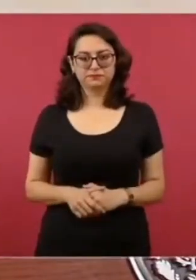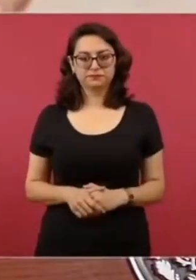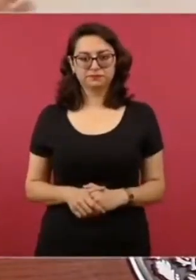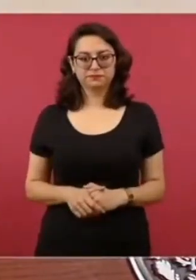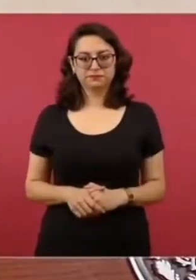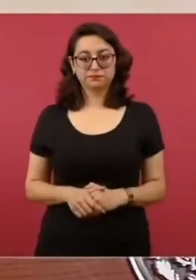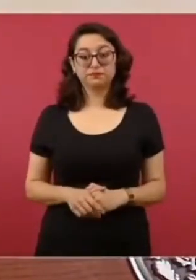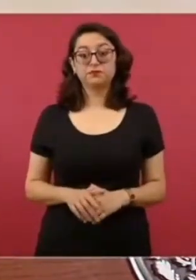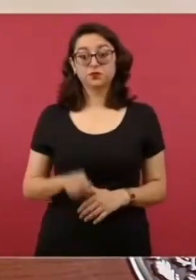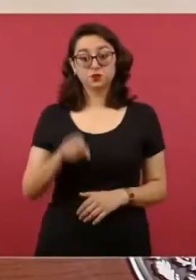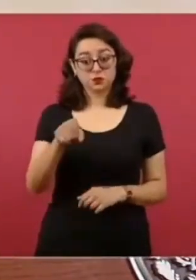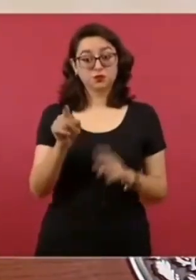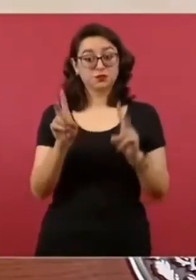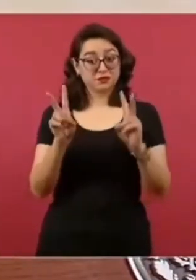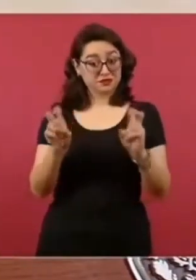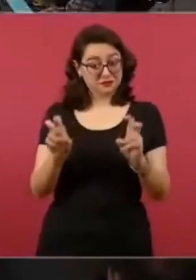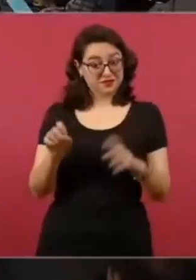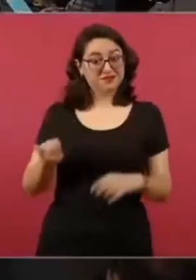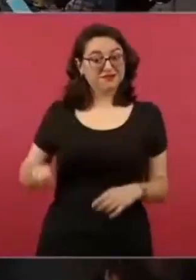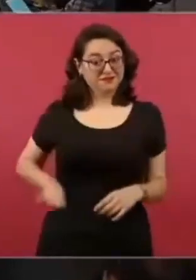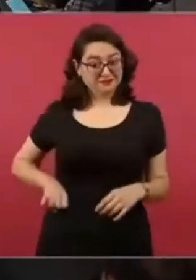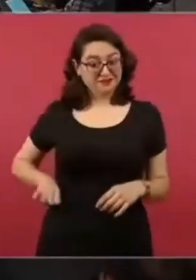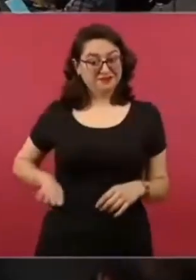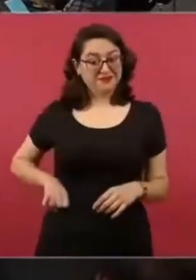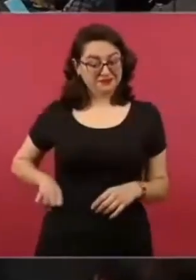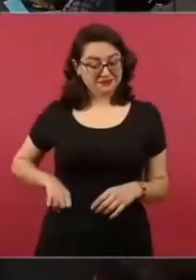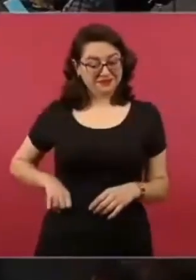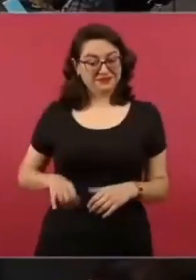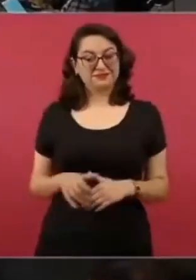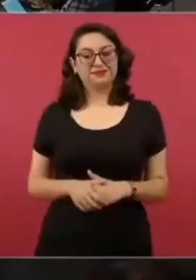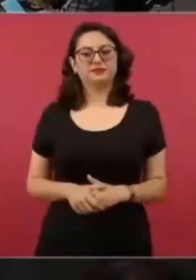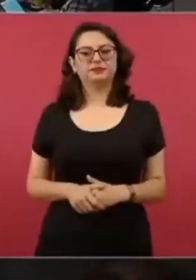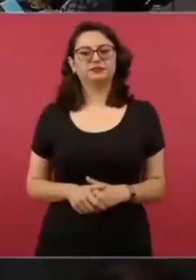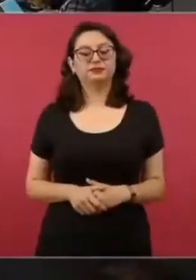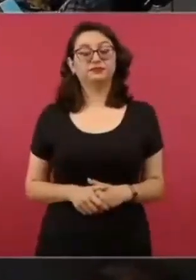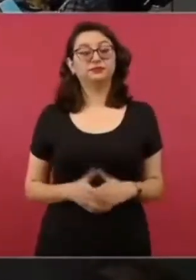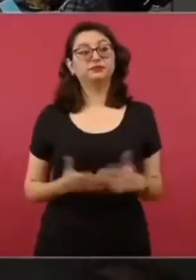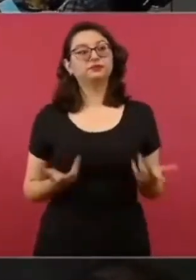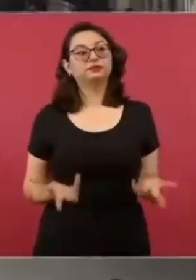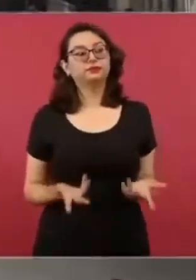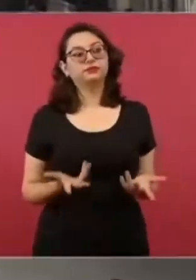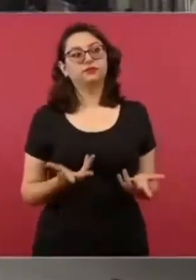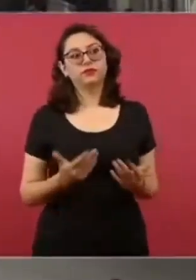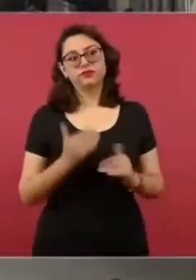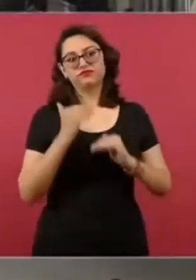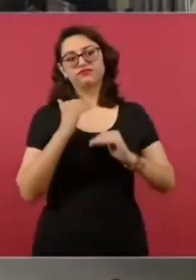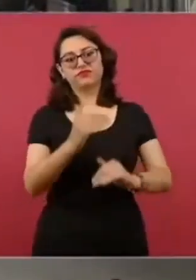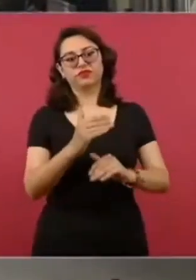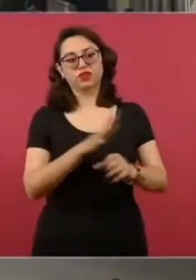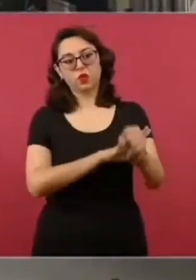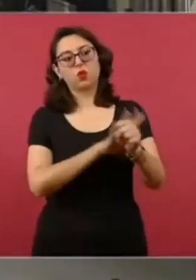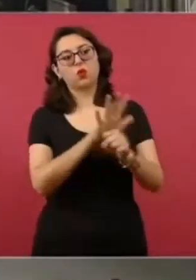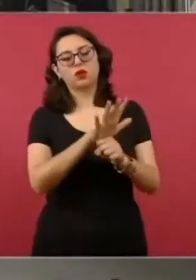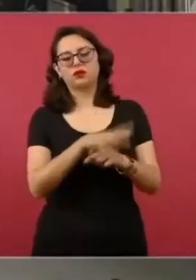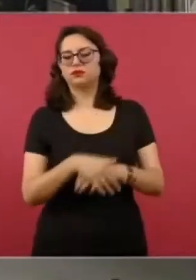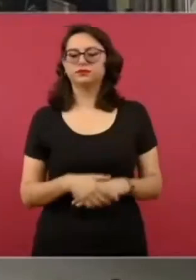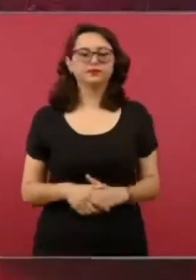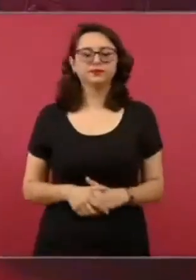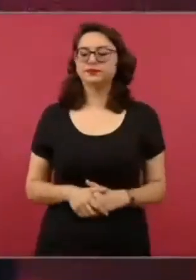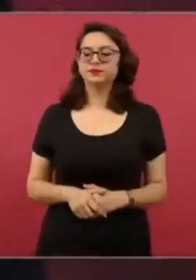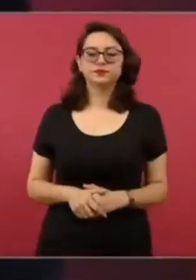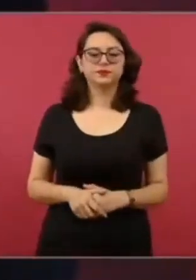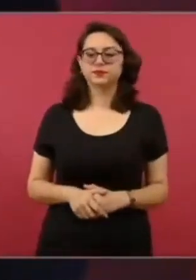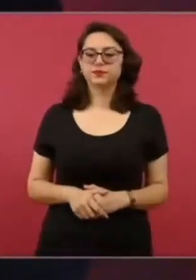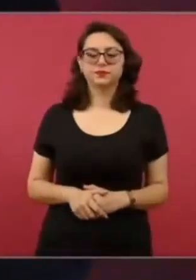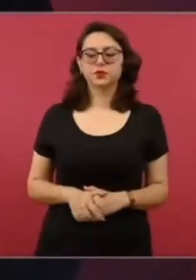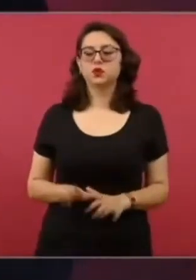Ya tocaste, un buen tema, fíjate. ¿En la reforma nos podría usted adelantar cuál sería el tope o más o No, no, no. Lo que